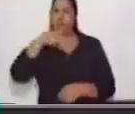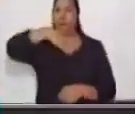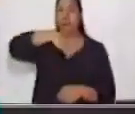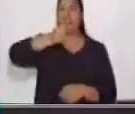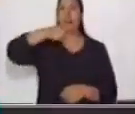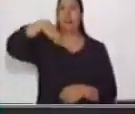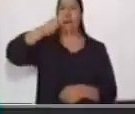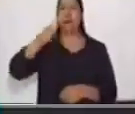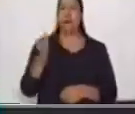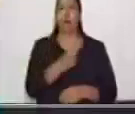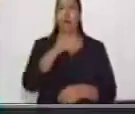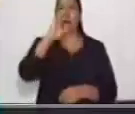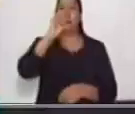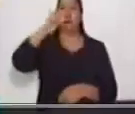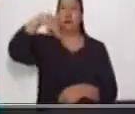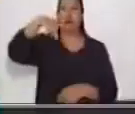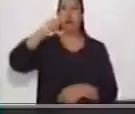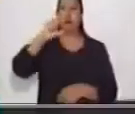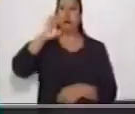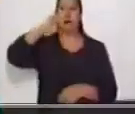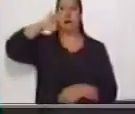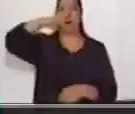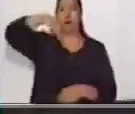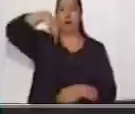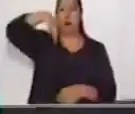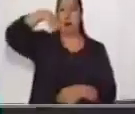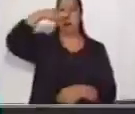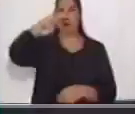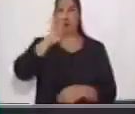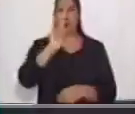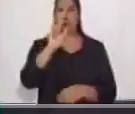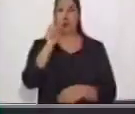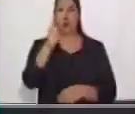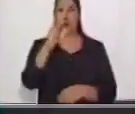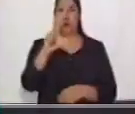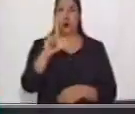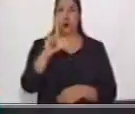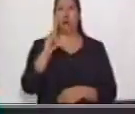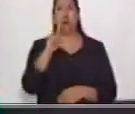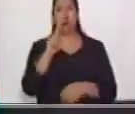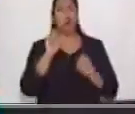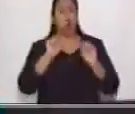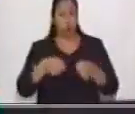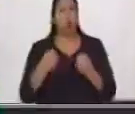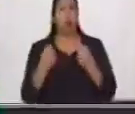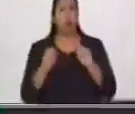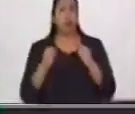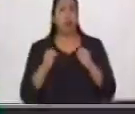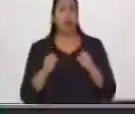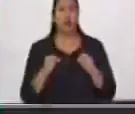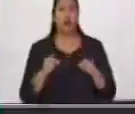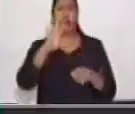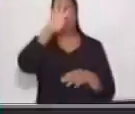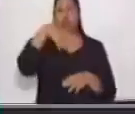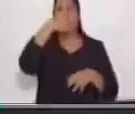Si tienes tu cuaderno de comunicación y lenguaje, puedes ir haciendo la sopa de letras y jugar posteriormente.